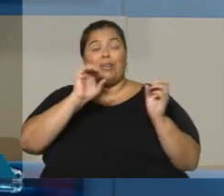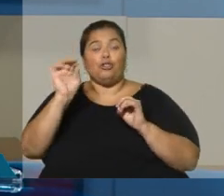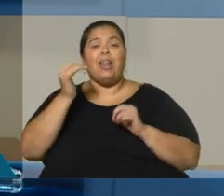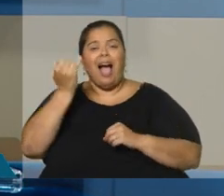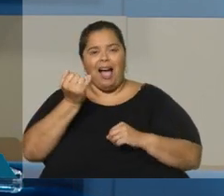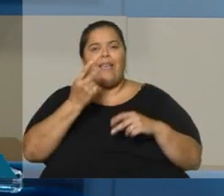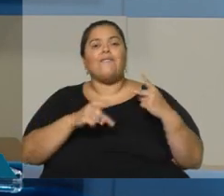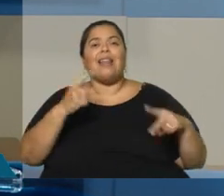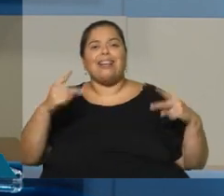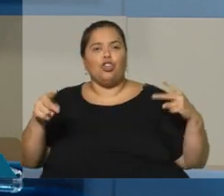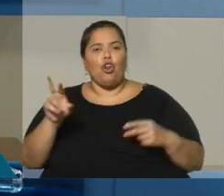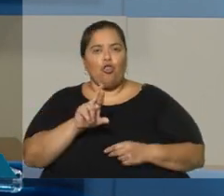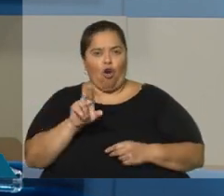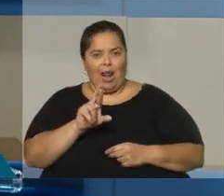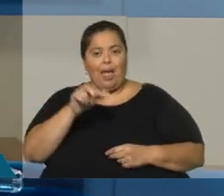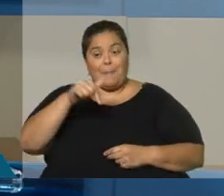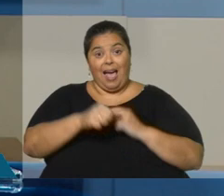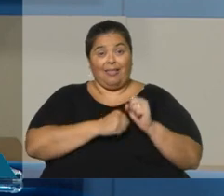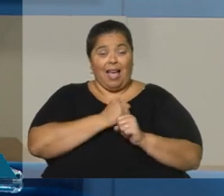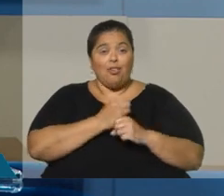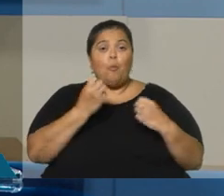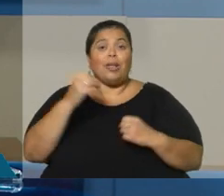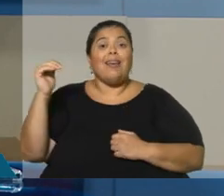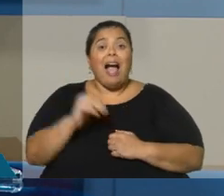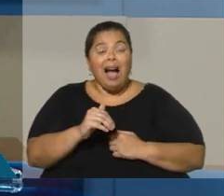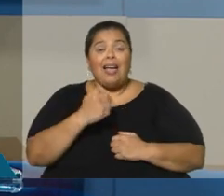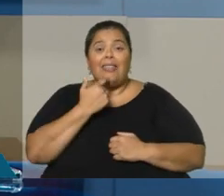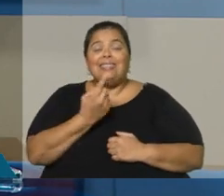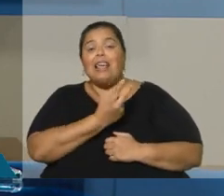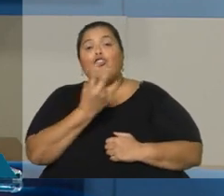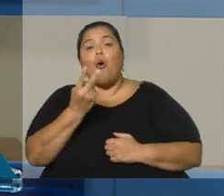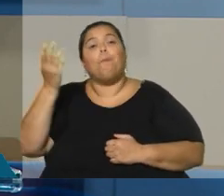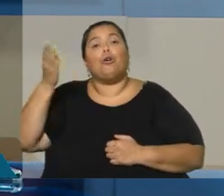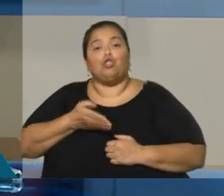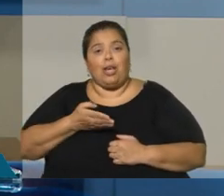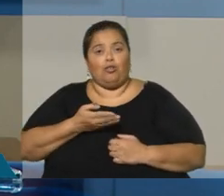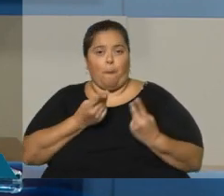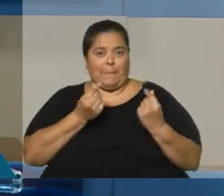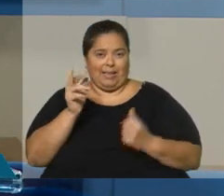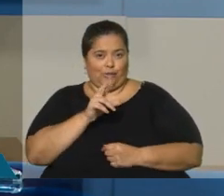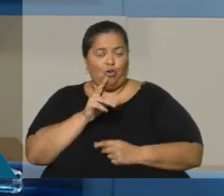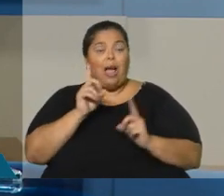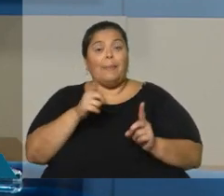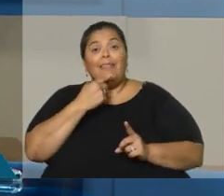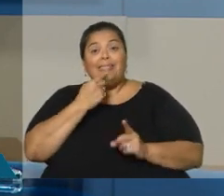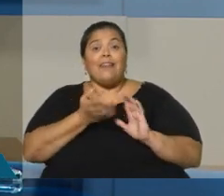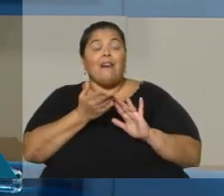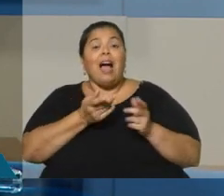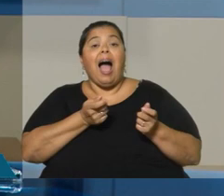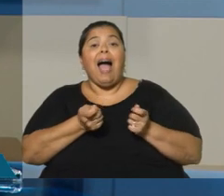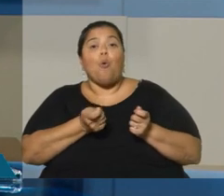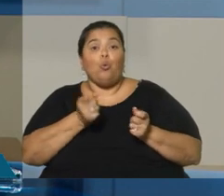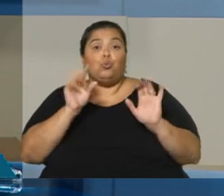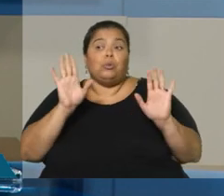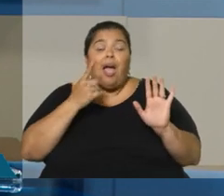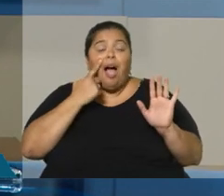para este año en relación con el anterior, con una caída aproximadamente del 2%. Y en breve vamos a tener un ajuste de estas estimaciones